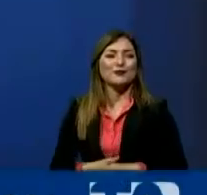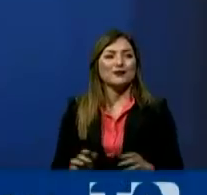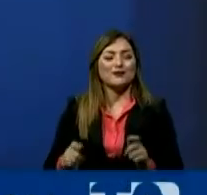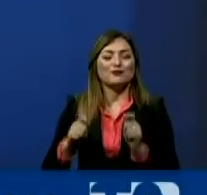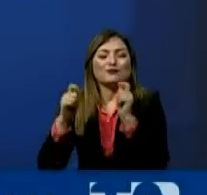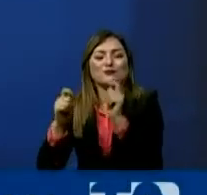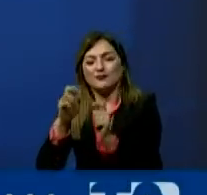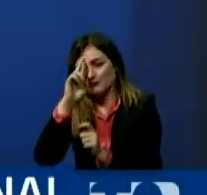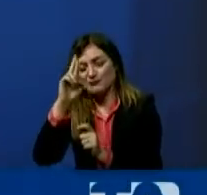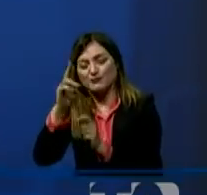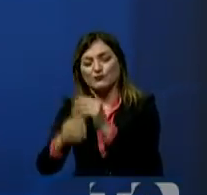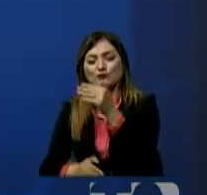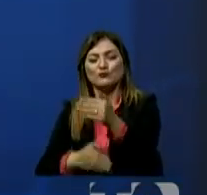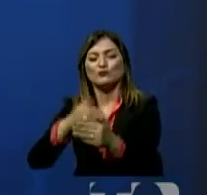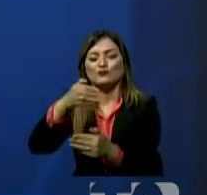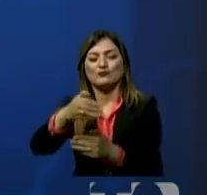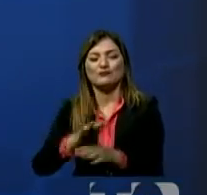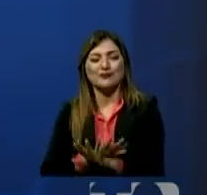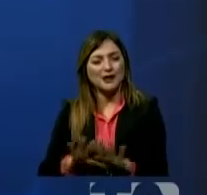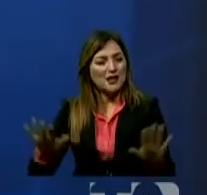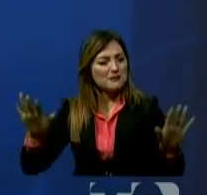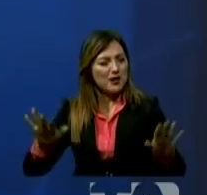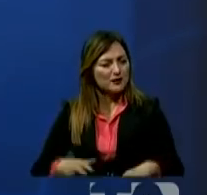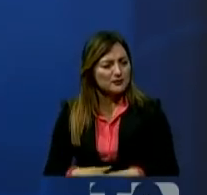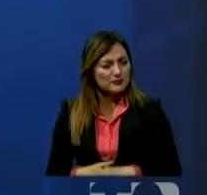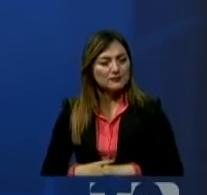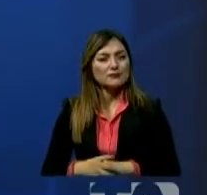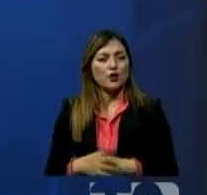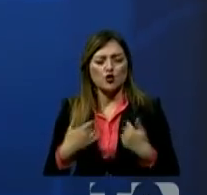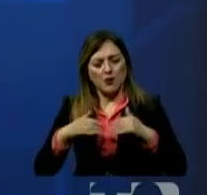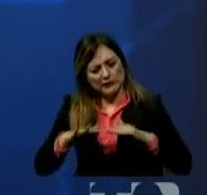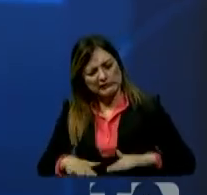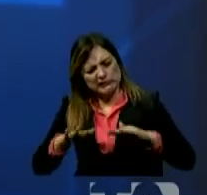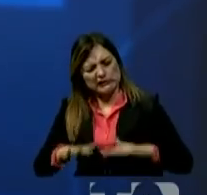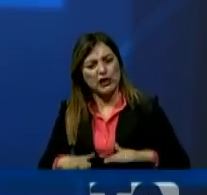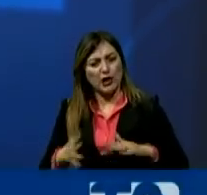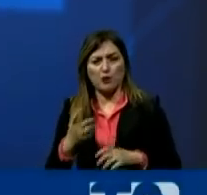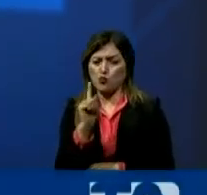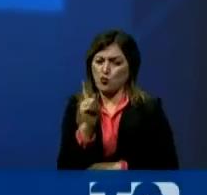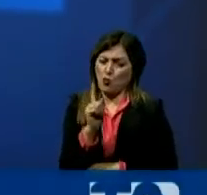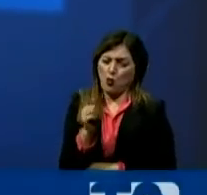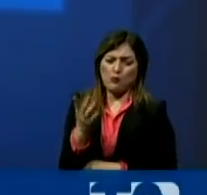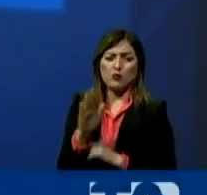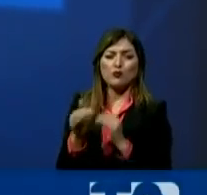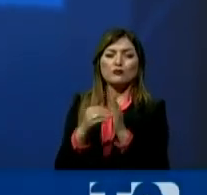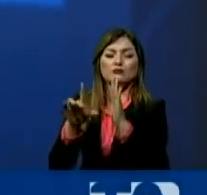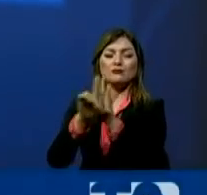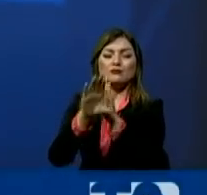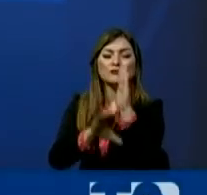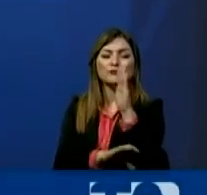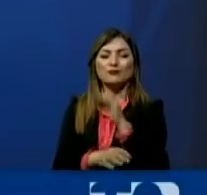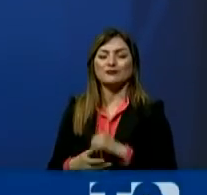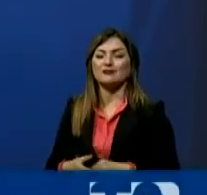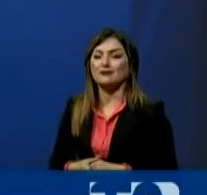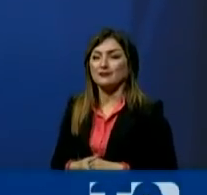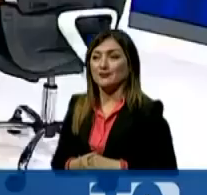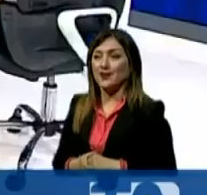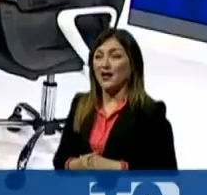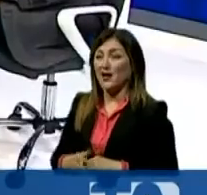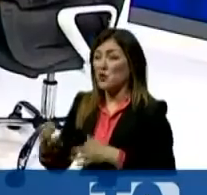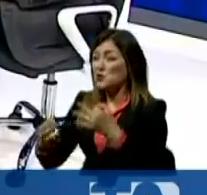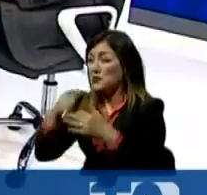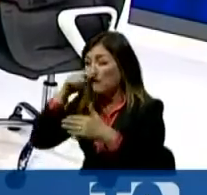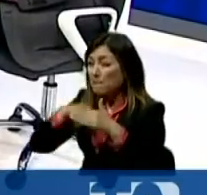presentando para que respeten los procedimientos parlamentarios y no violen la ley y la Constitución. ¿No intromisión de la